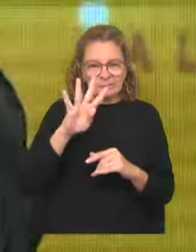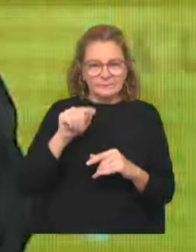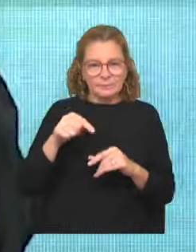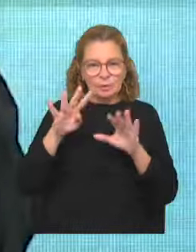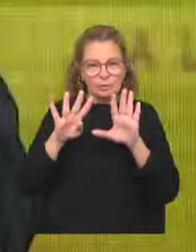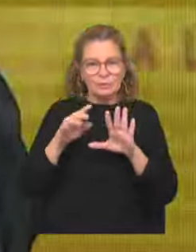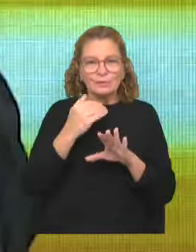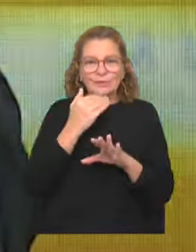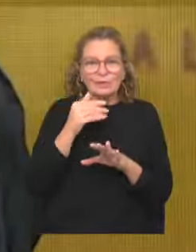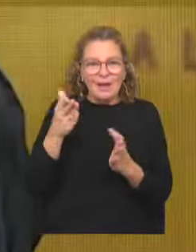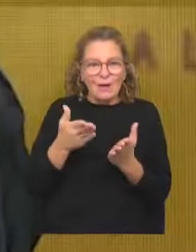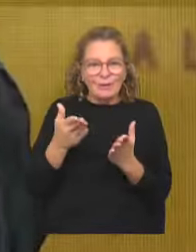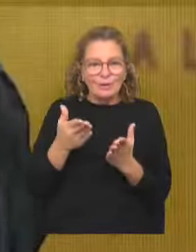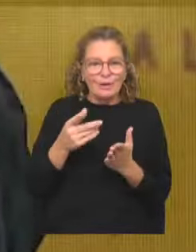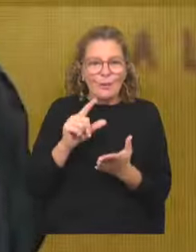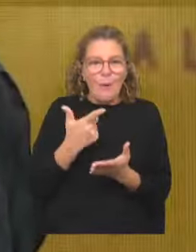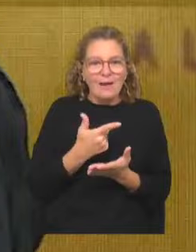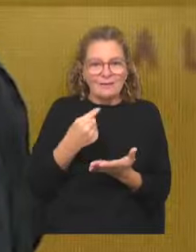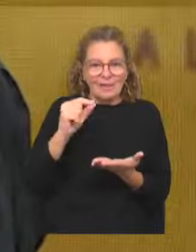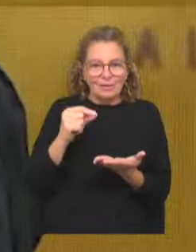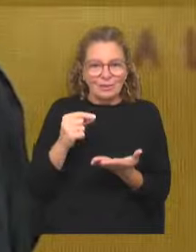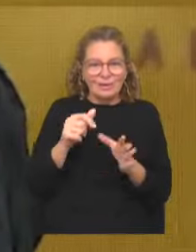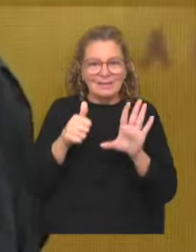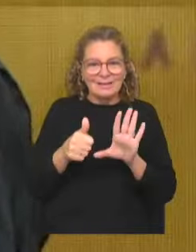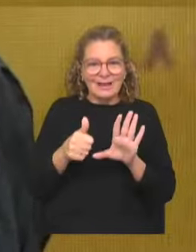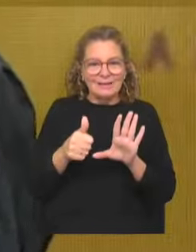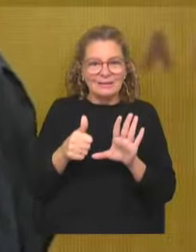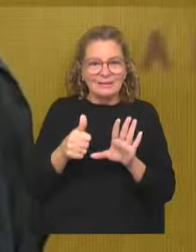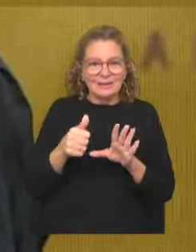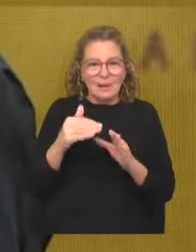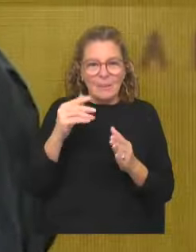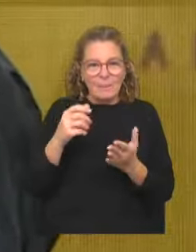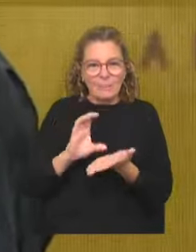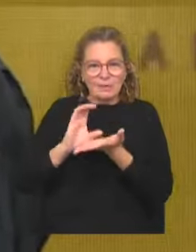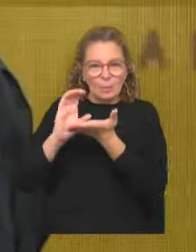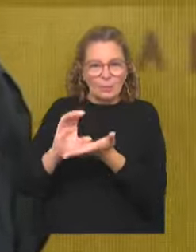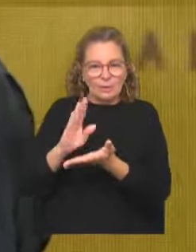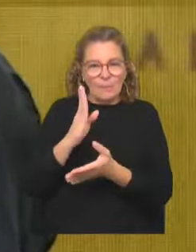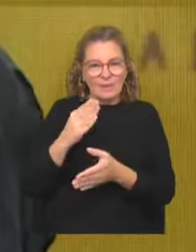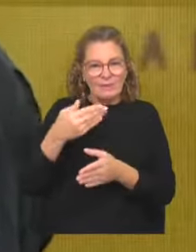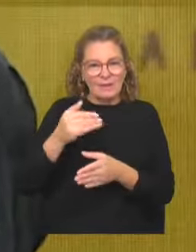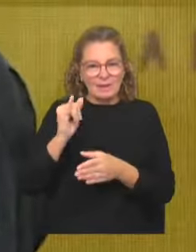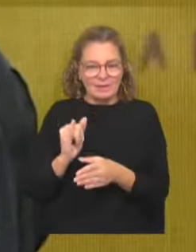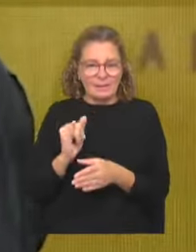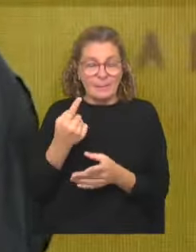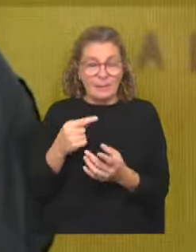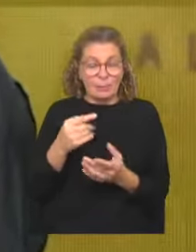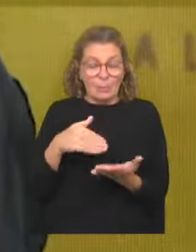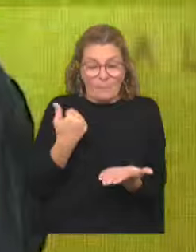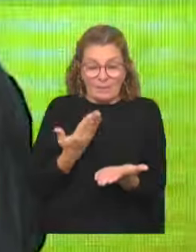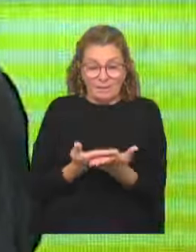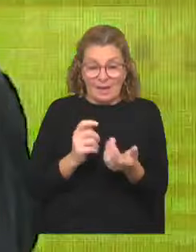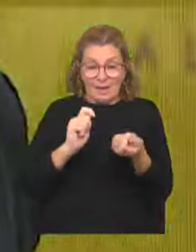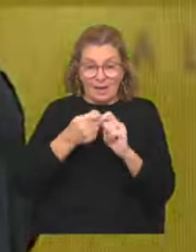,9, no sé actualmente, no tengo el dato, pero 4,6 el presupuesto calculado en términos del PBI. Cuando uno se plantea una